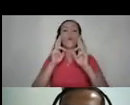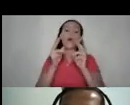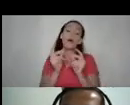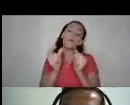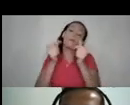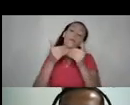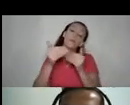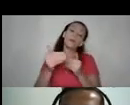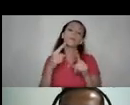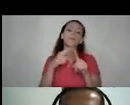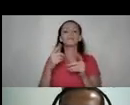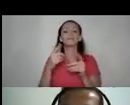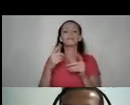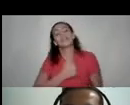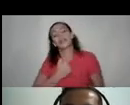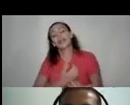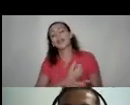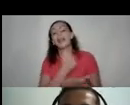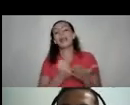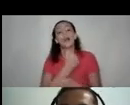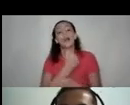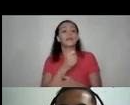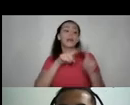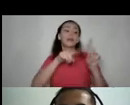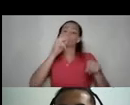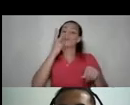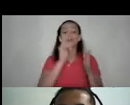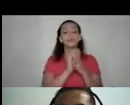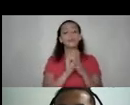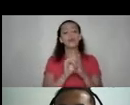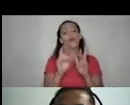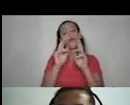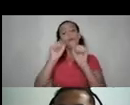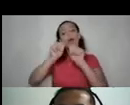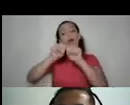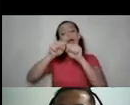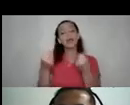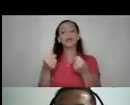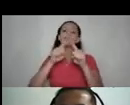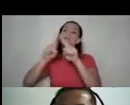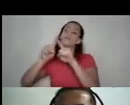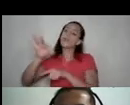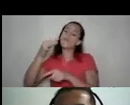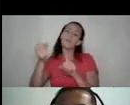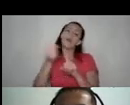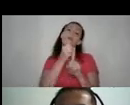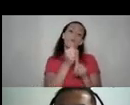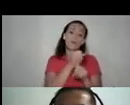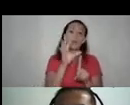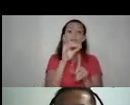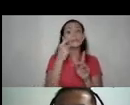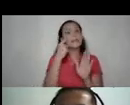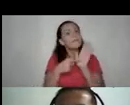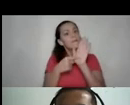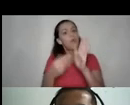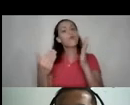realmente lamentablemente la estadística no nos lo hace ver así podamos eliminar las diferentes formas de violencia y visibilizar las nuevas que